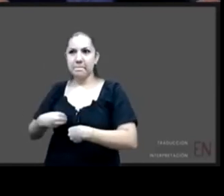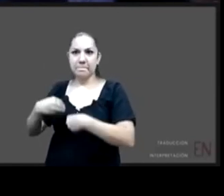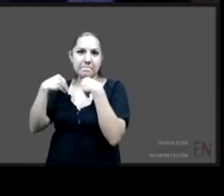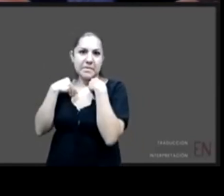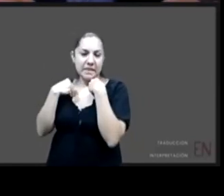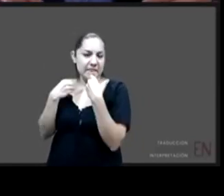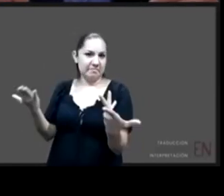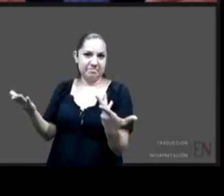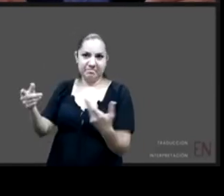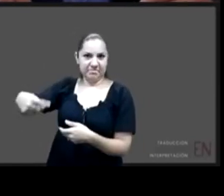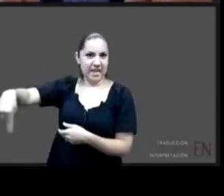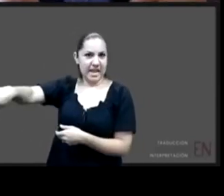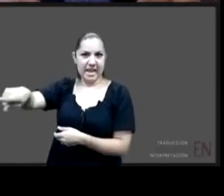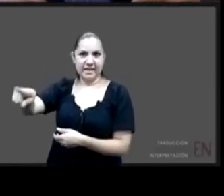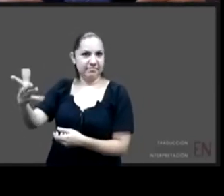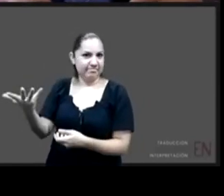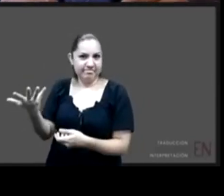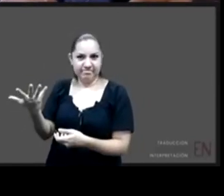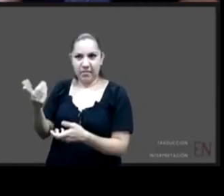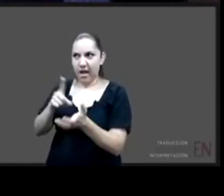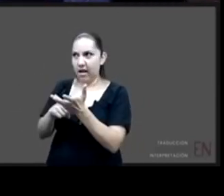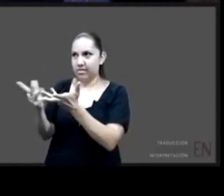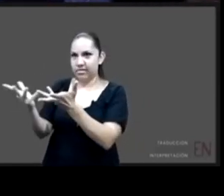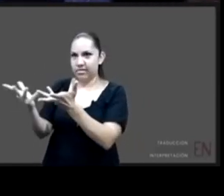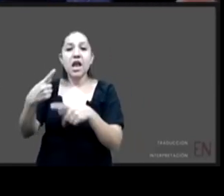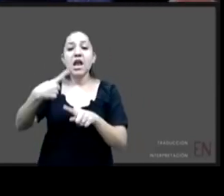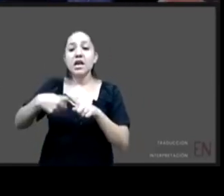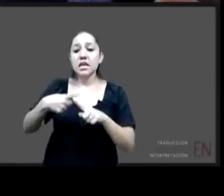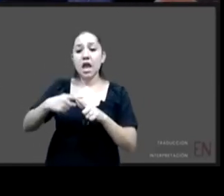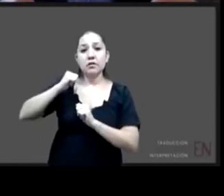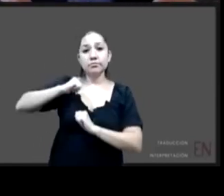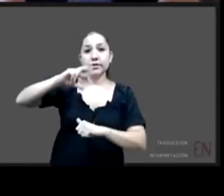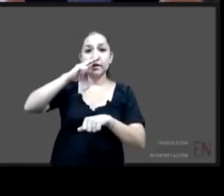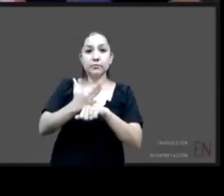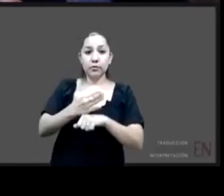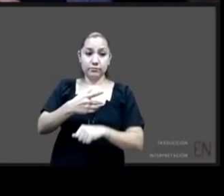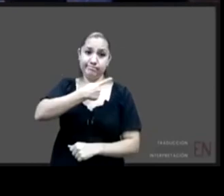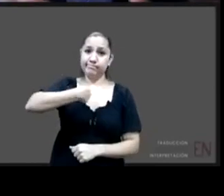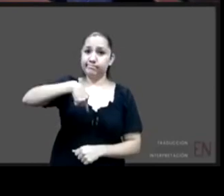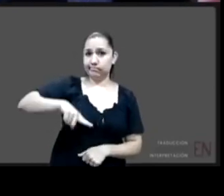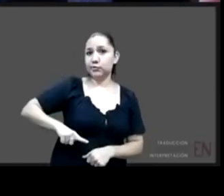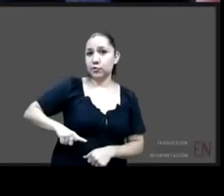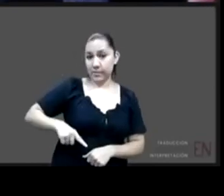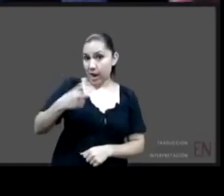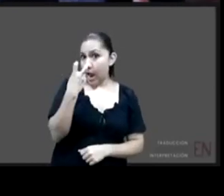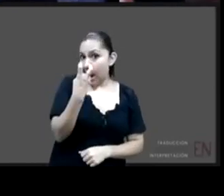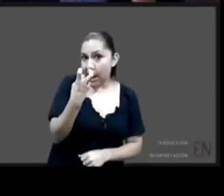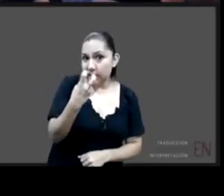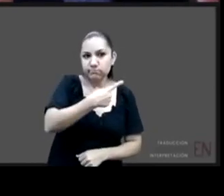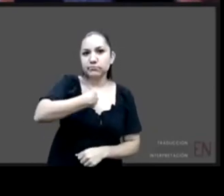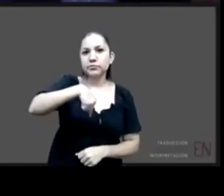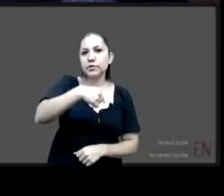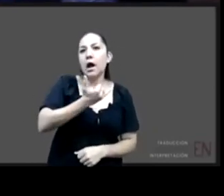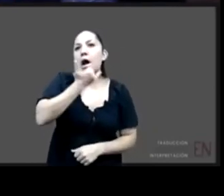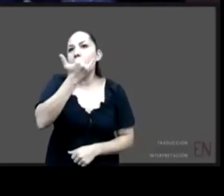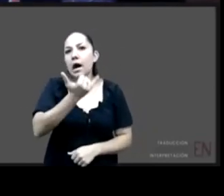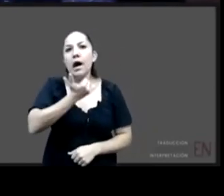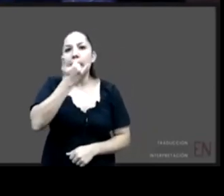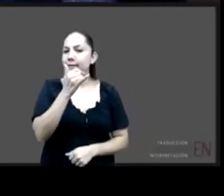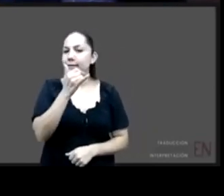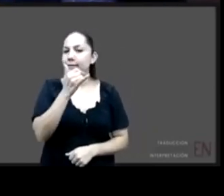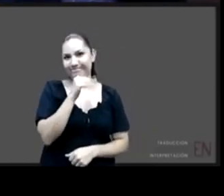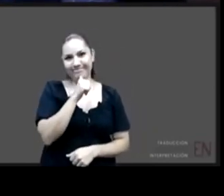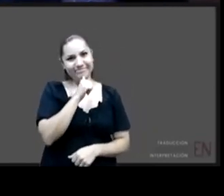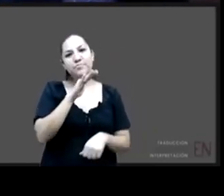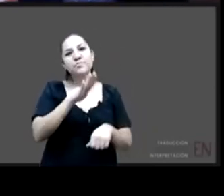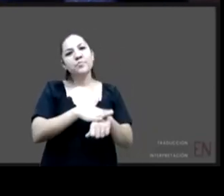temporalmente pero están a cargo totalmente del Estado ahí es donde no nos podemos equivocar y por eso hay que hacer cuestiones de este tipo